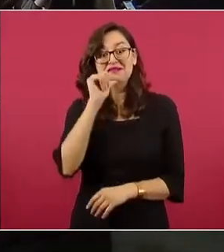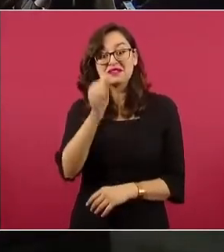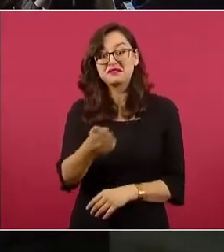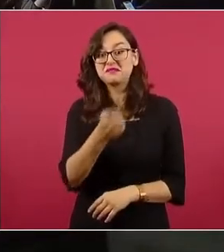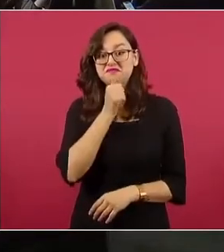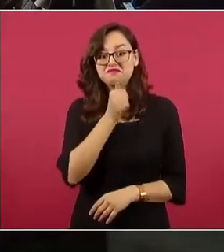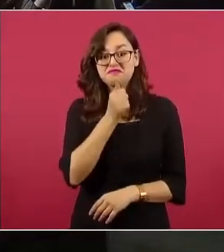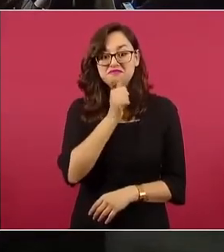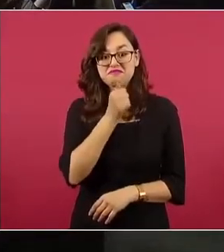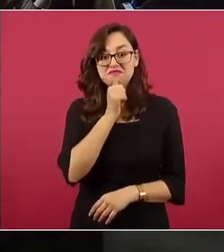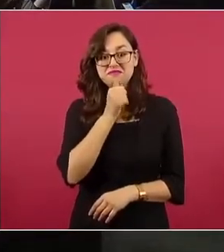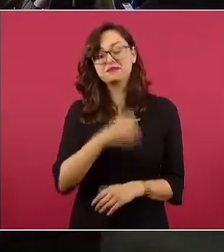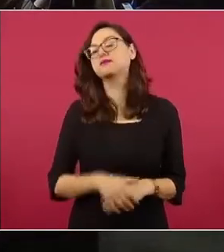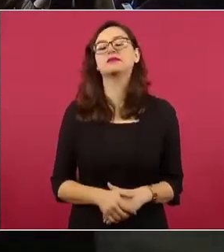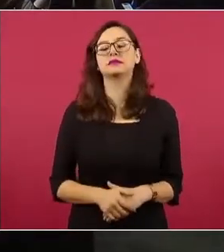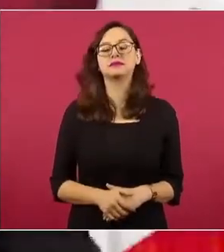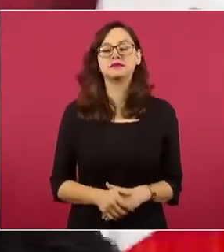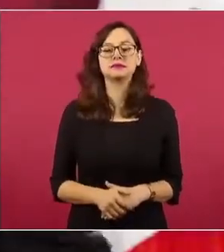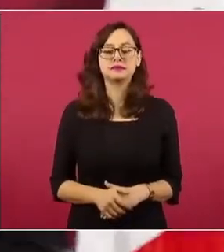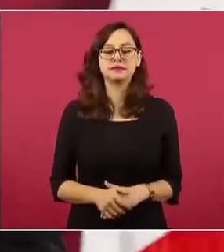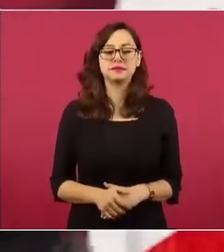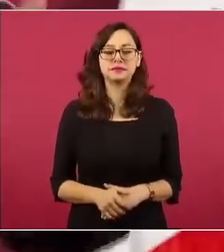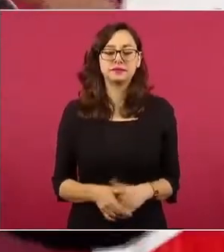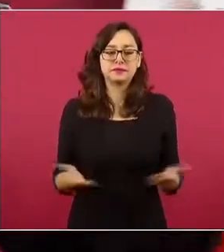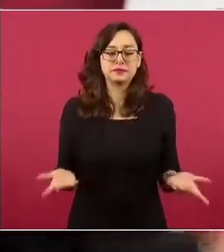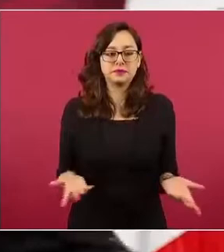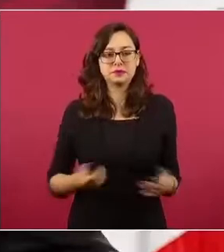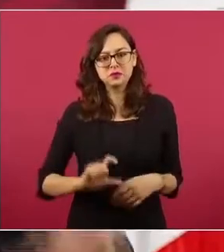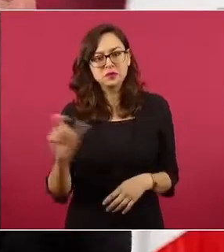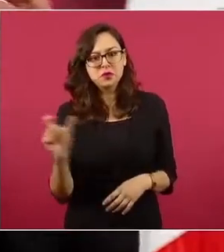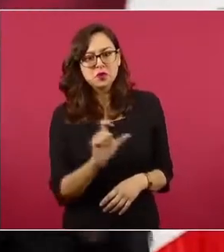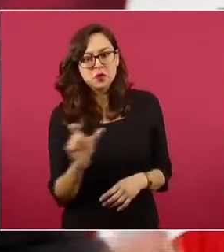suponiendo que ya empiecen,